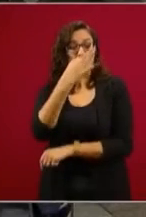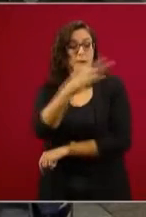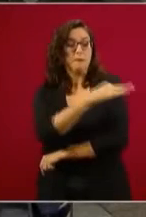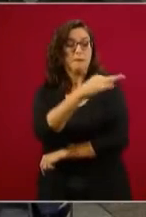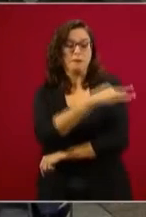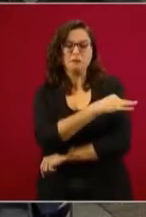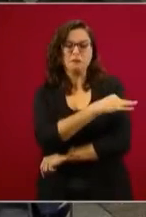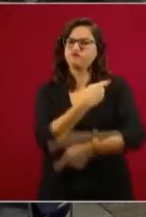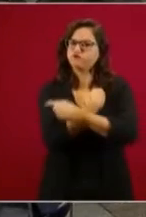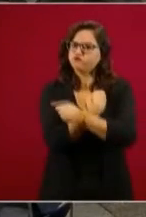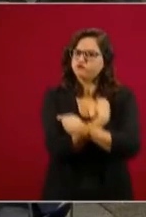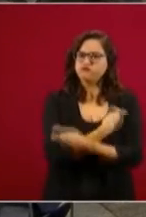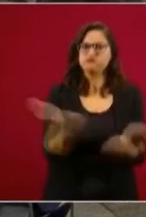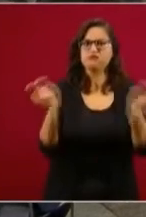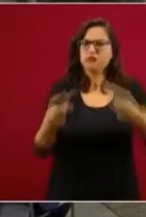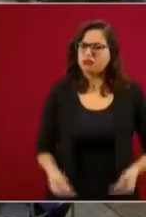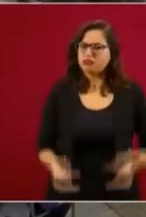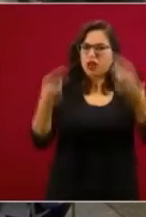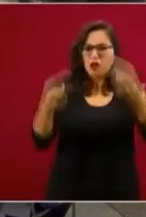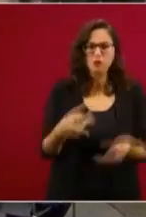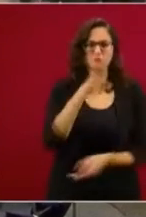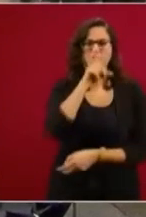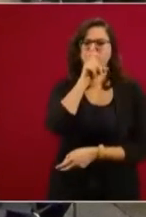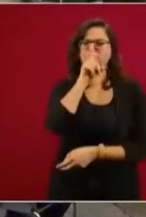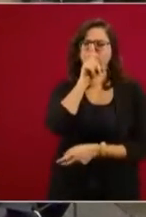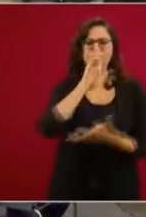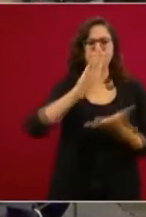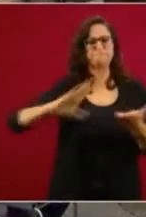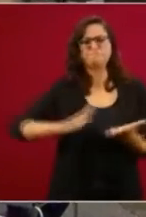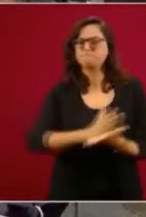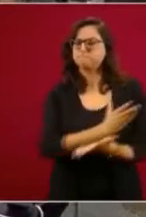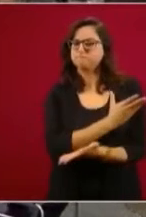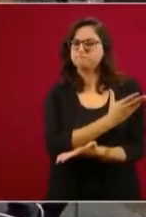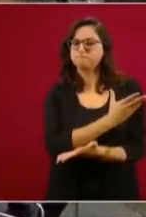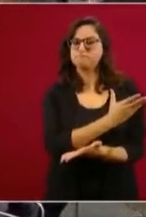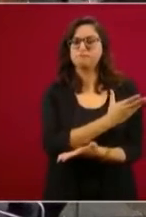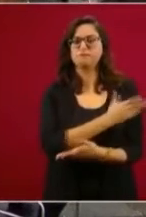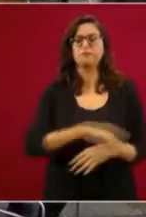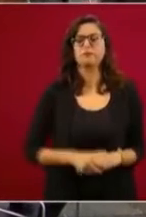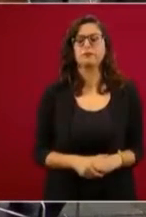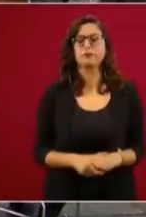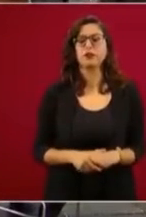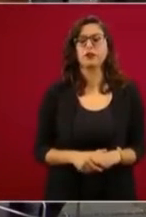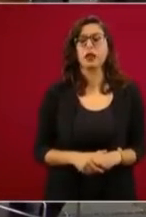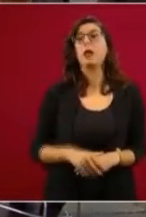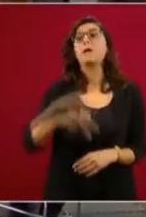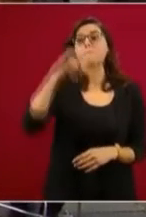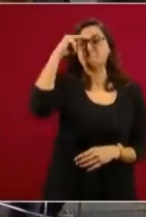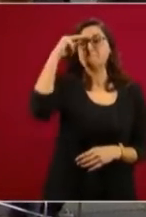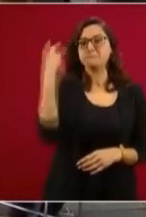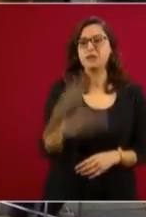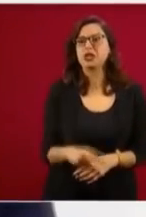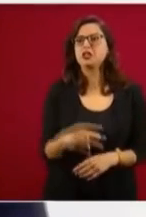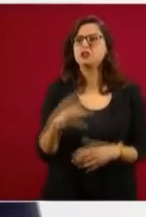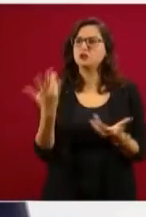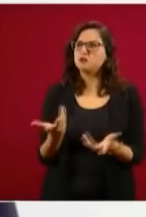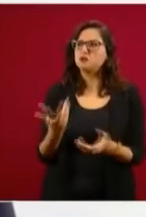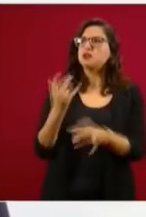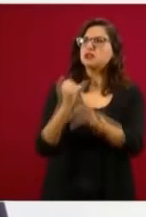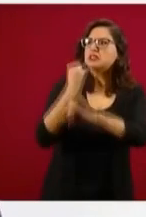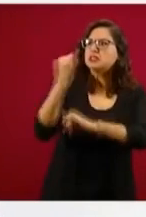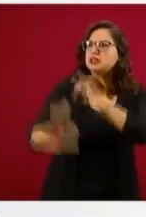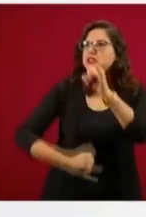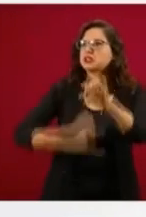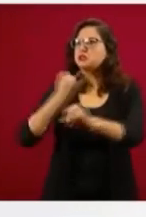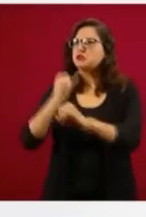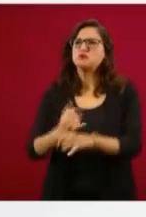a la sociedad, y que por supuesto el presidente yo creo que hace bien en decirlo, hace bien en mantenerse en